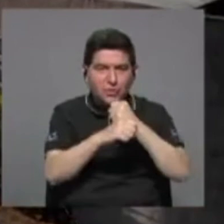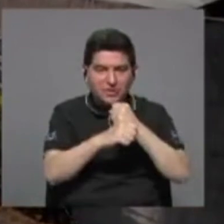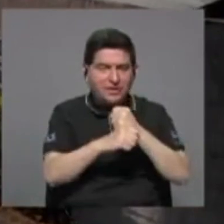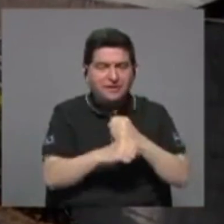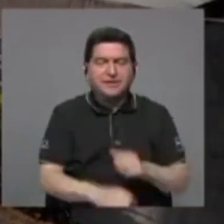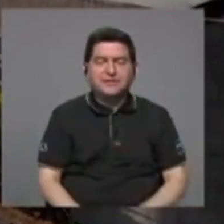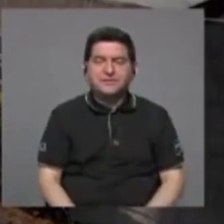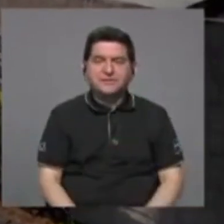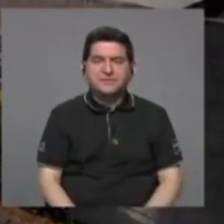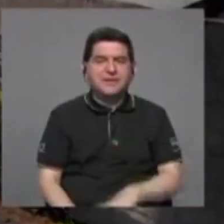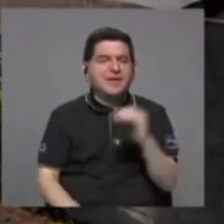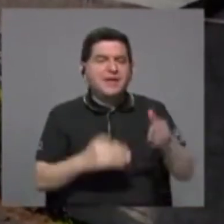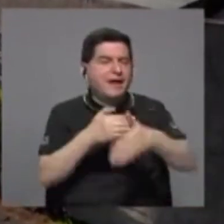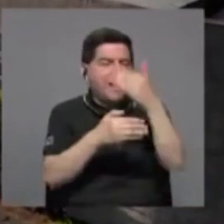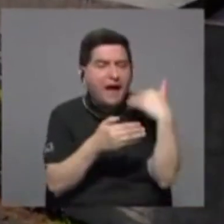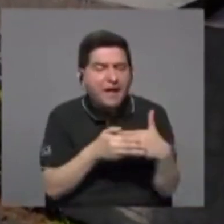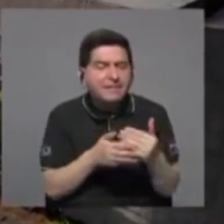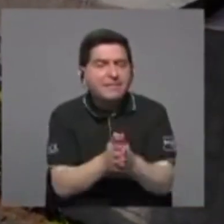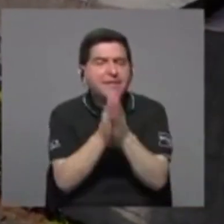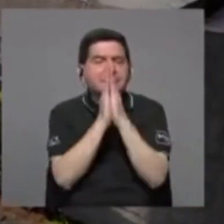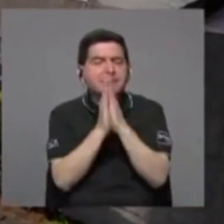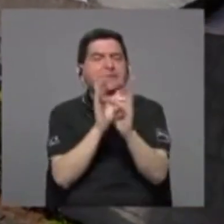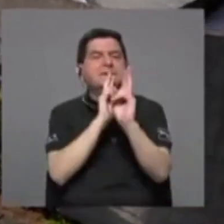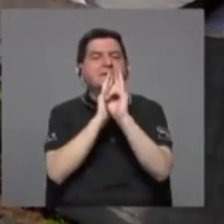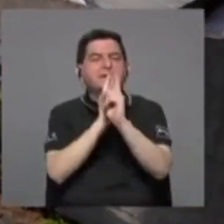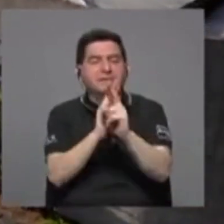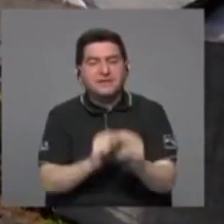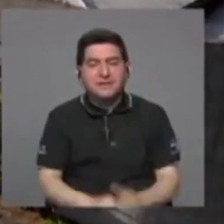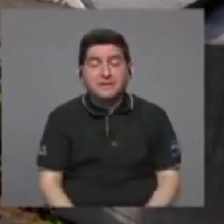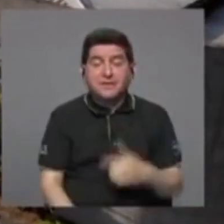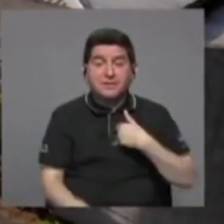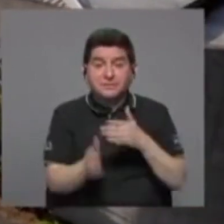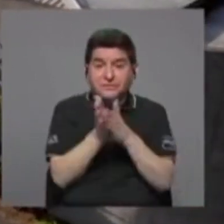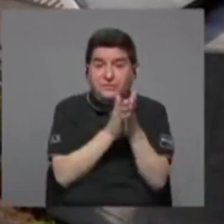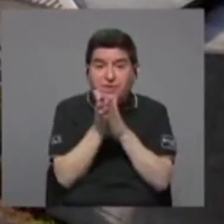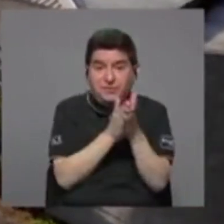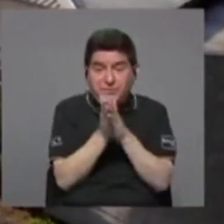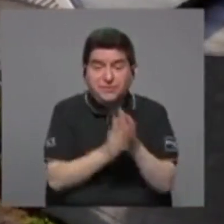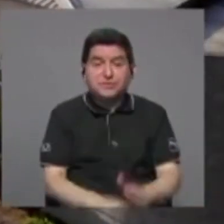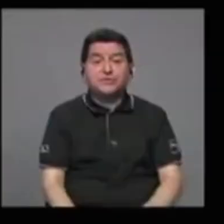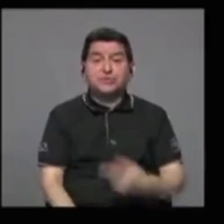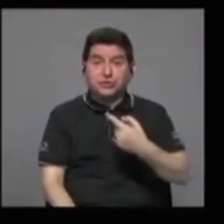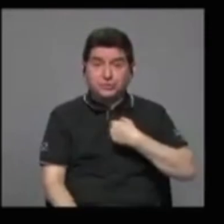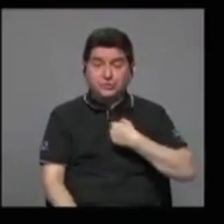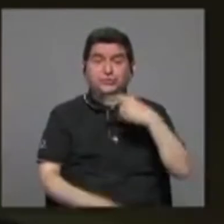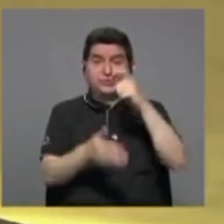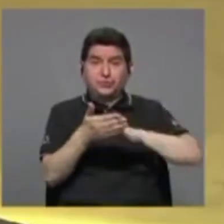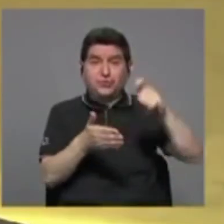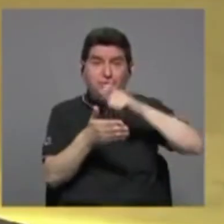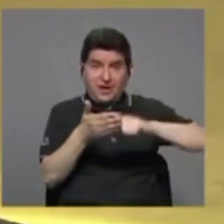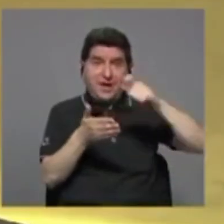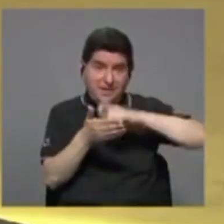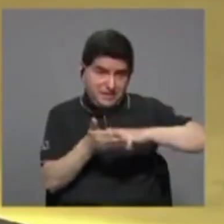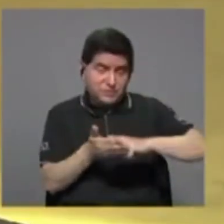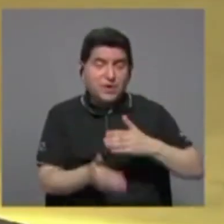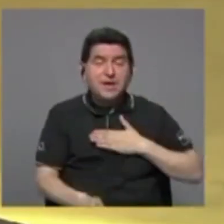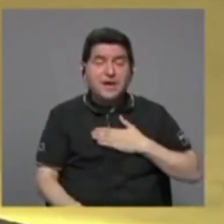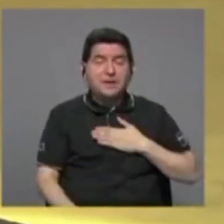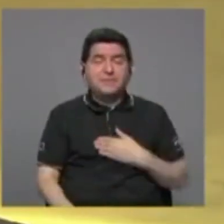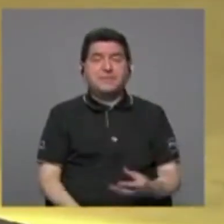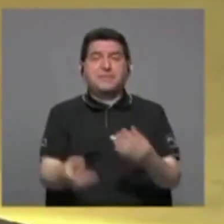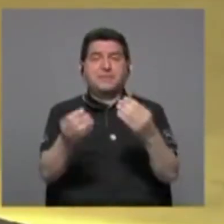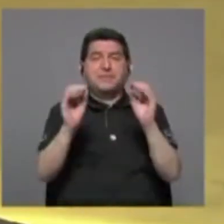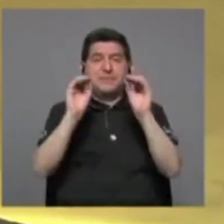de pedirle que me conteste, quiero aprovechar para decir que cuando yo estaba en la escuela primaria, mi maestra